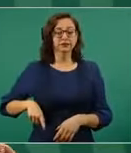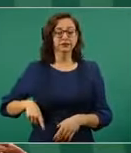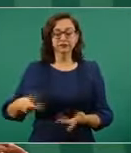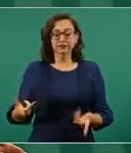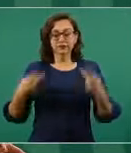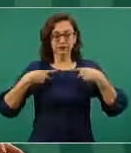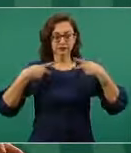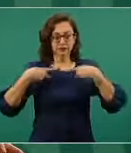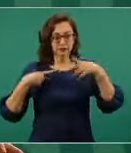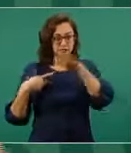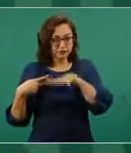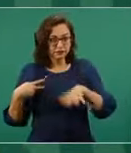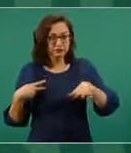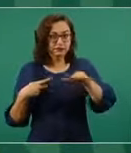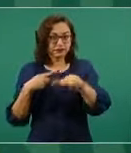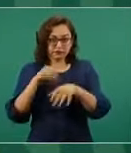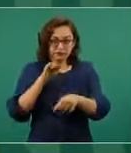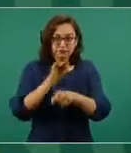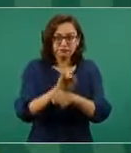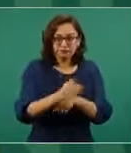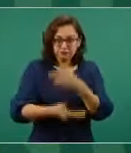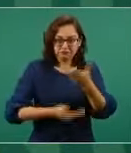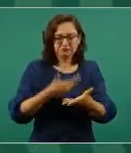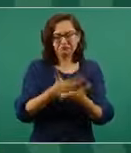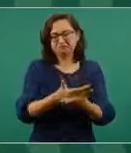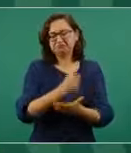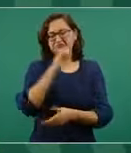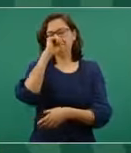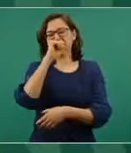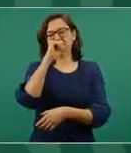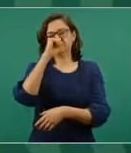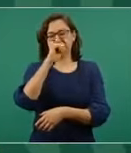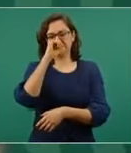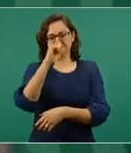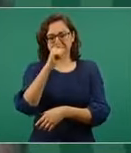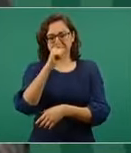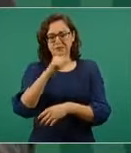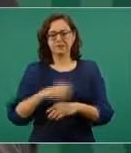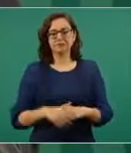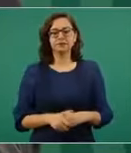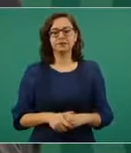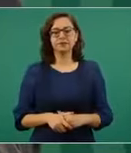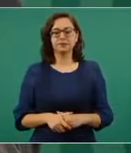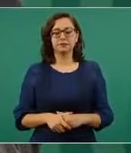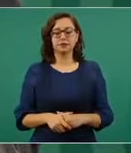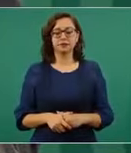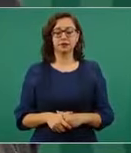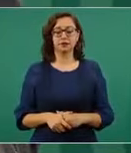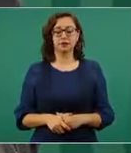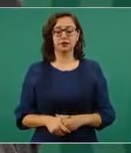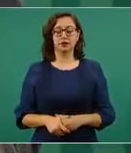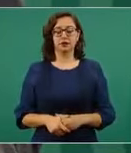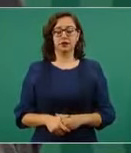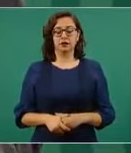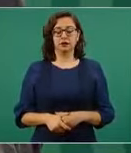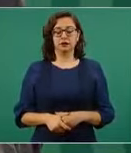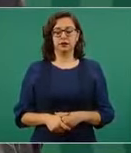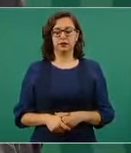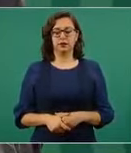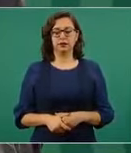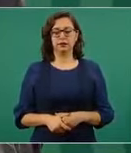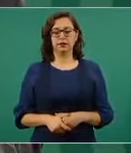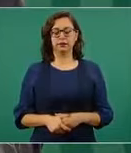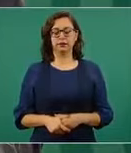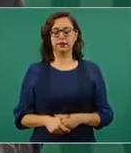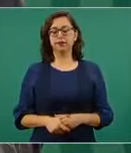servir al pueblo. Entonces, comentaba yo de que hasta